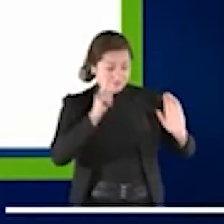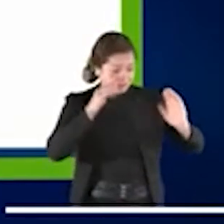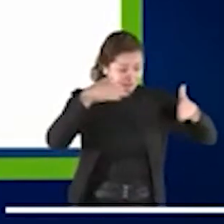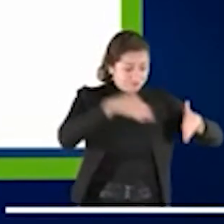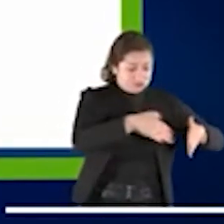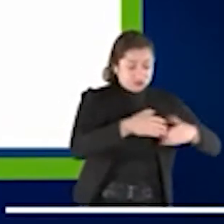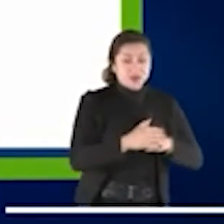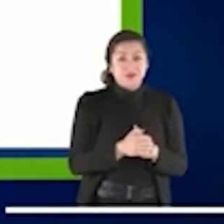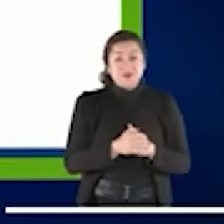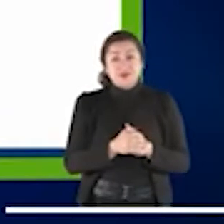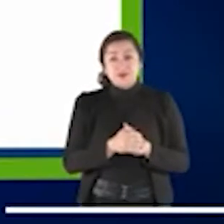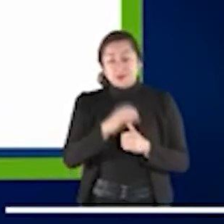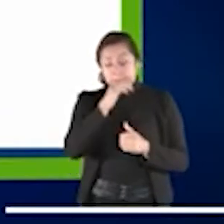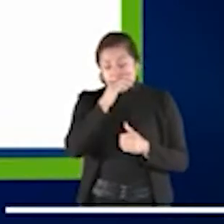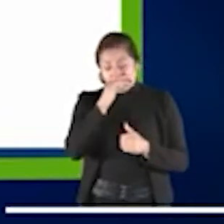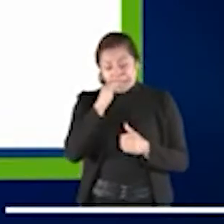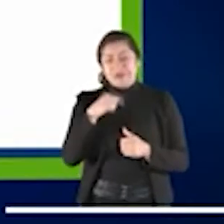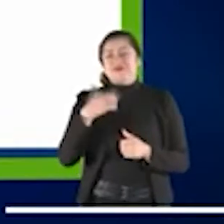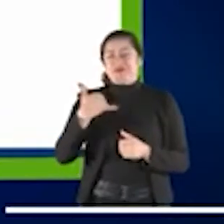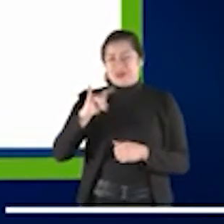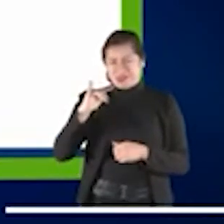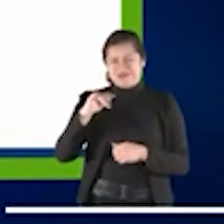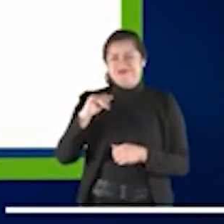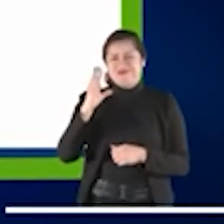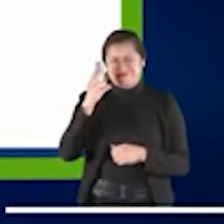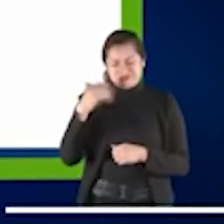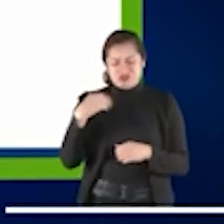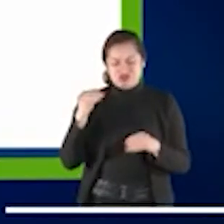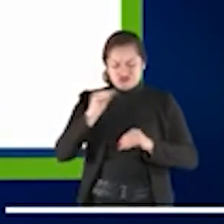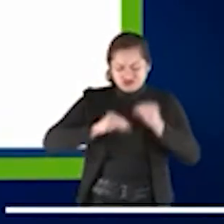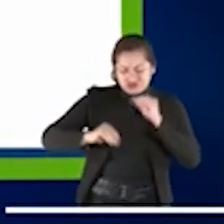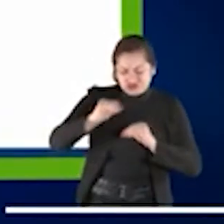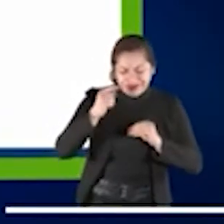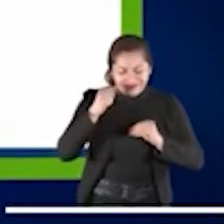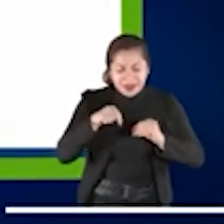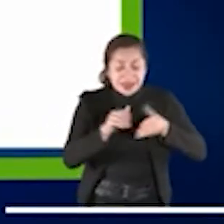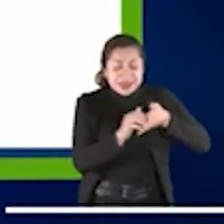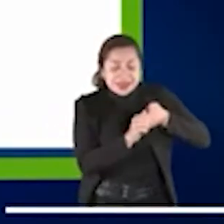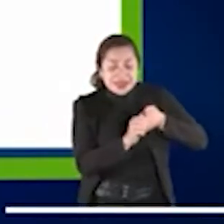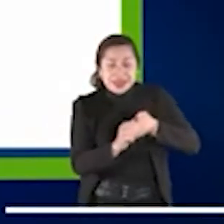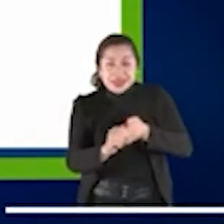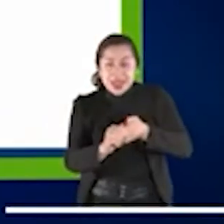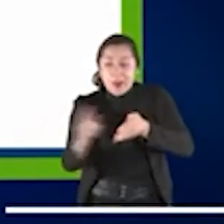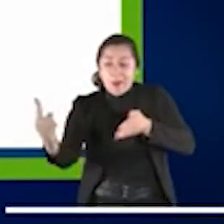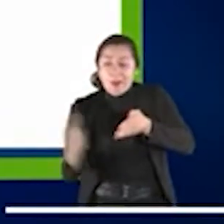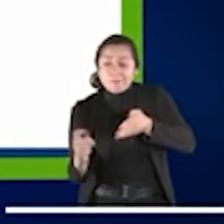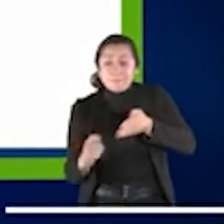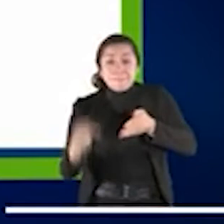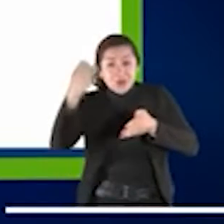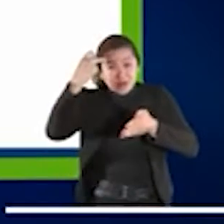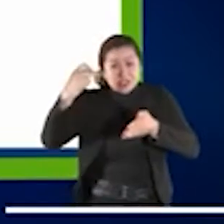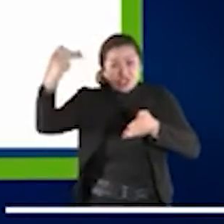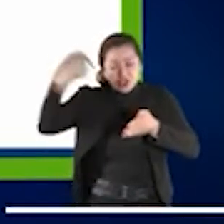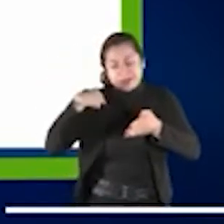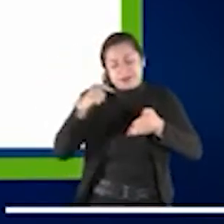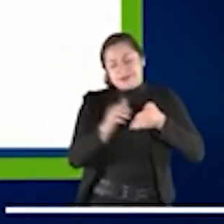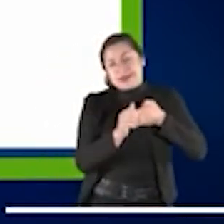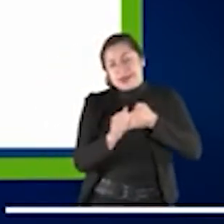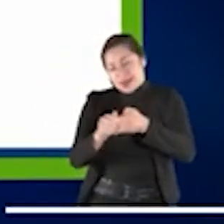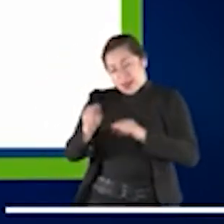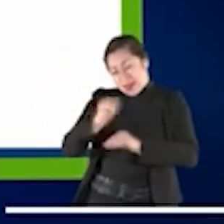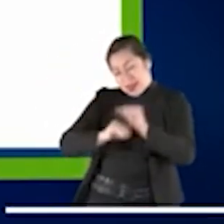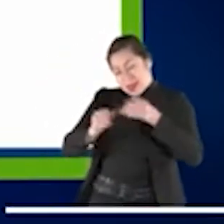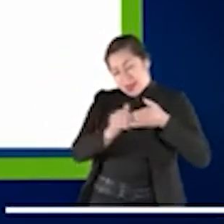Nosotros hemos trabajado unas guías para profesionales que llamamos directrices operacionales para